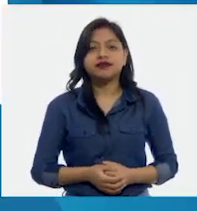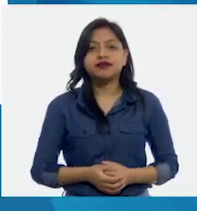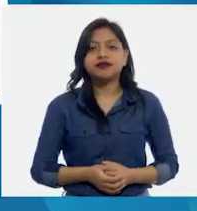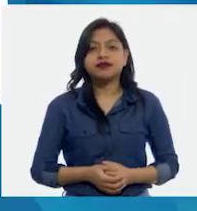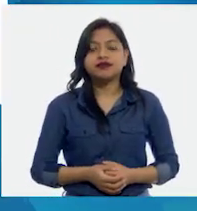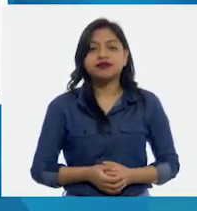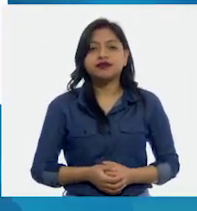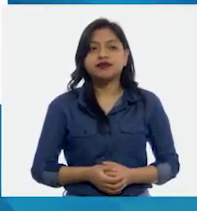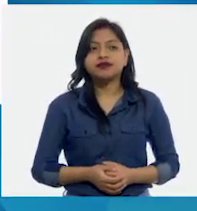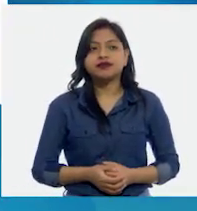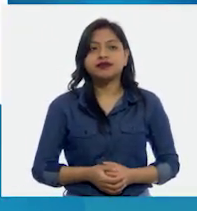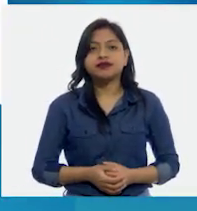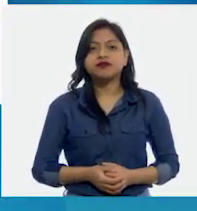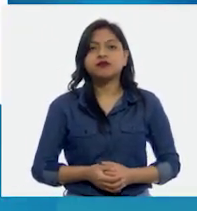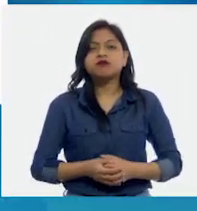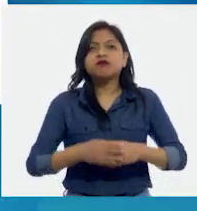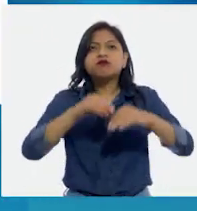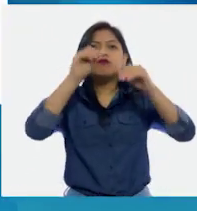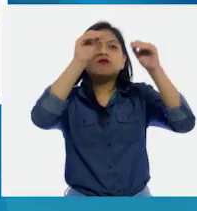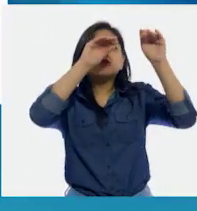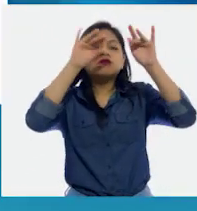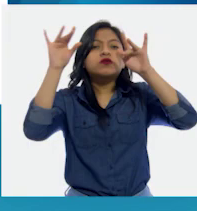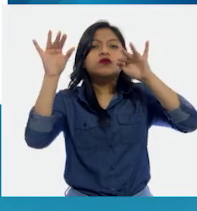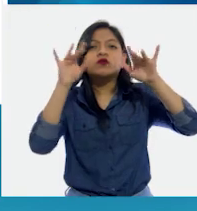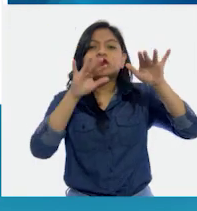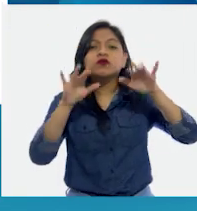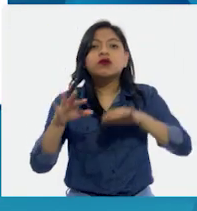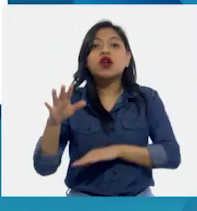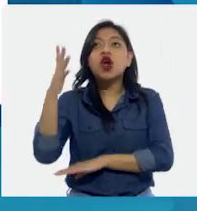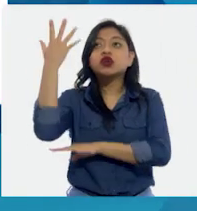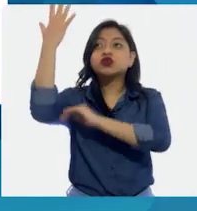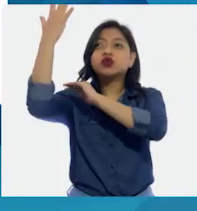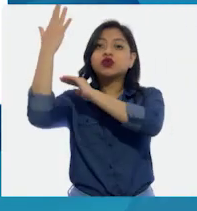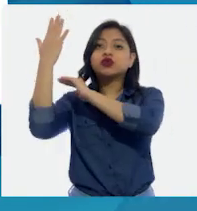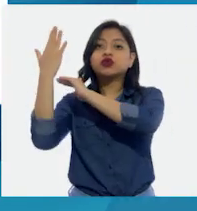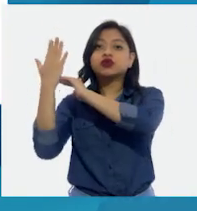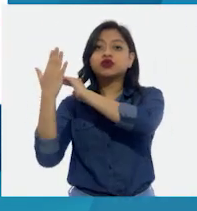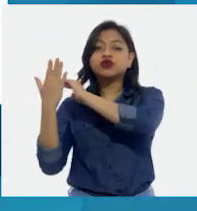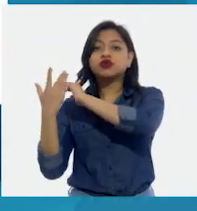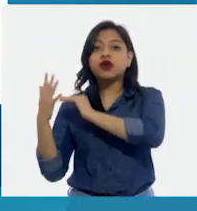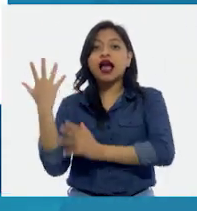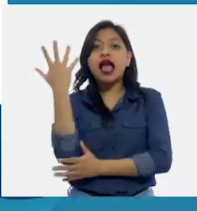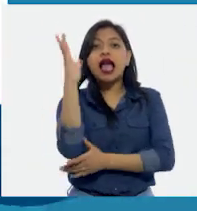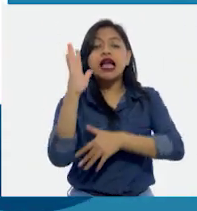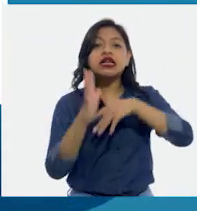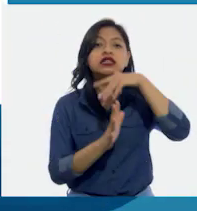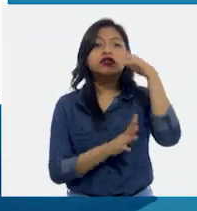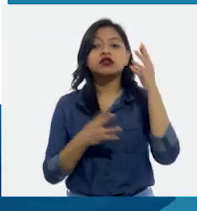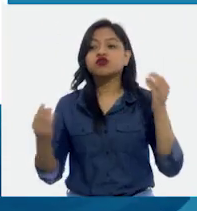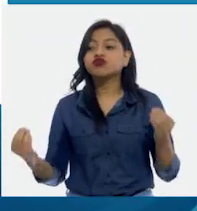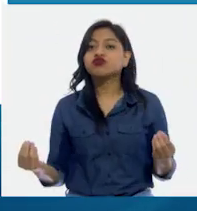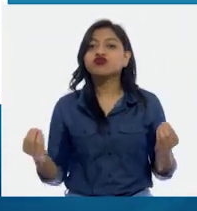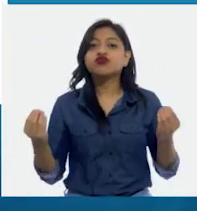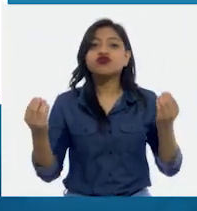Donde toda la niebla cabe y el sol guarda su equipaje, la selva despierta pintada de ojitos de agua.